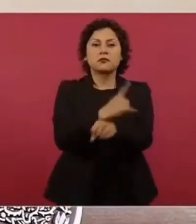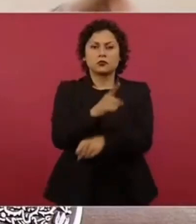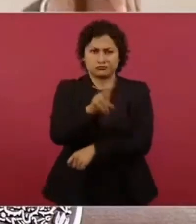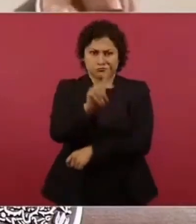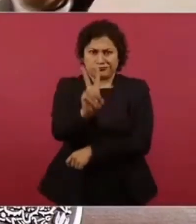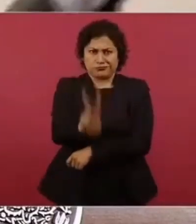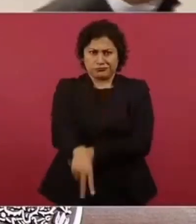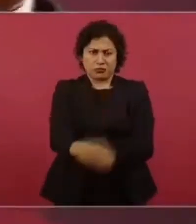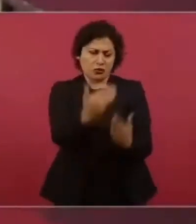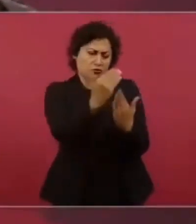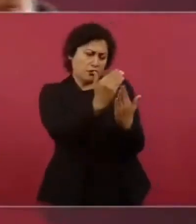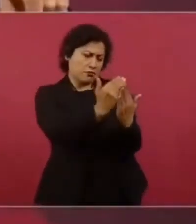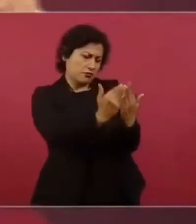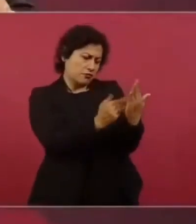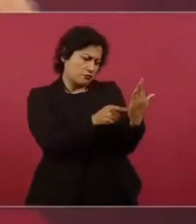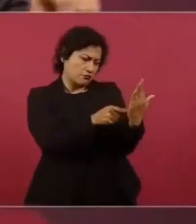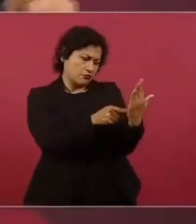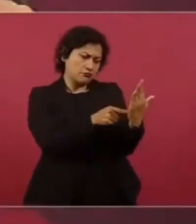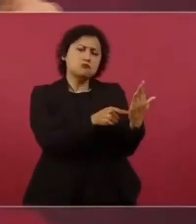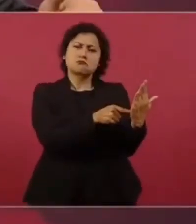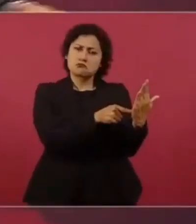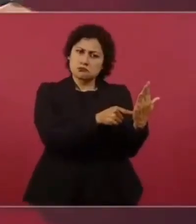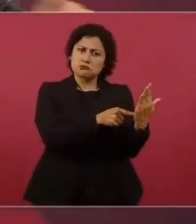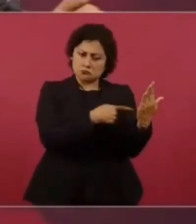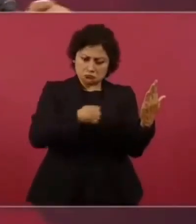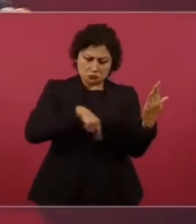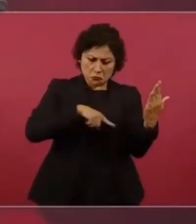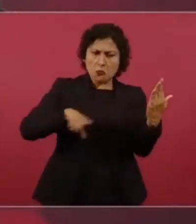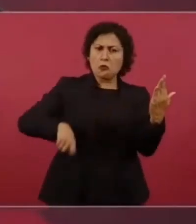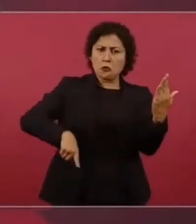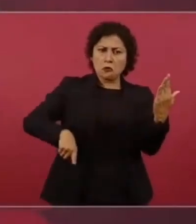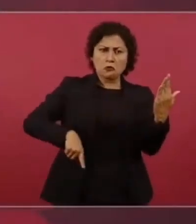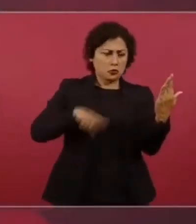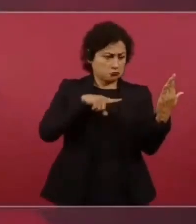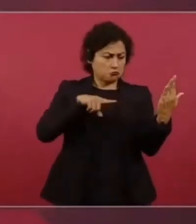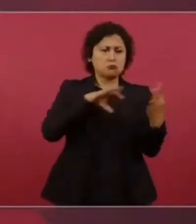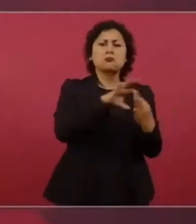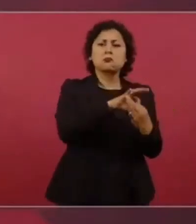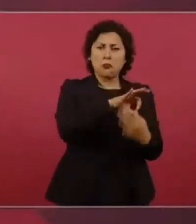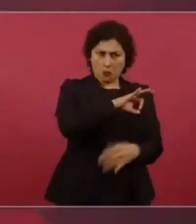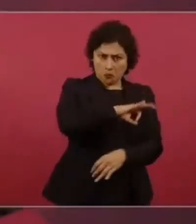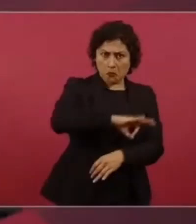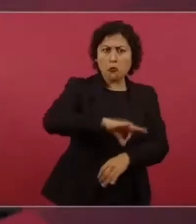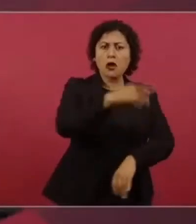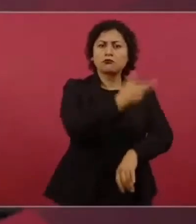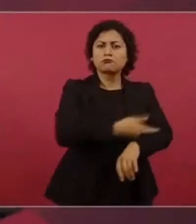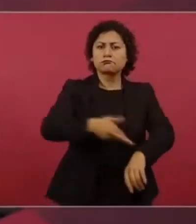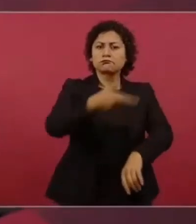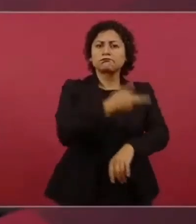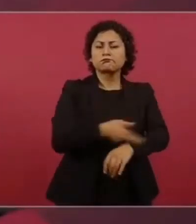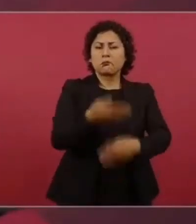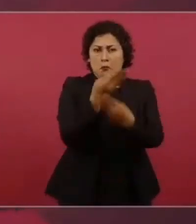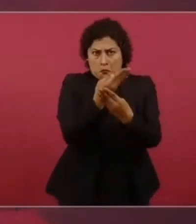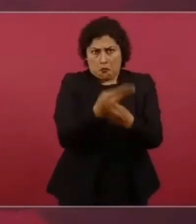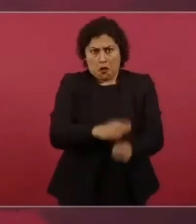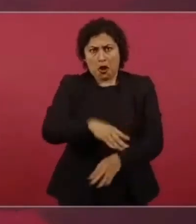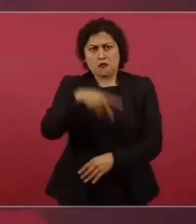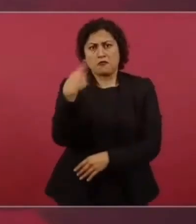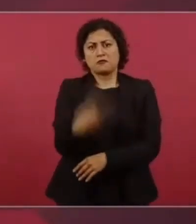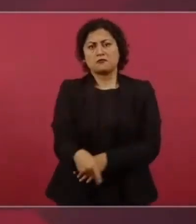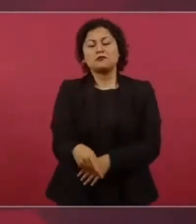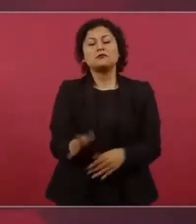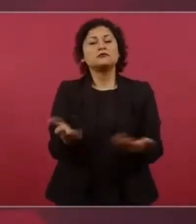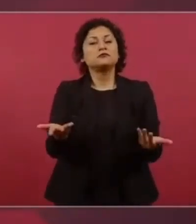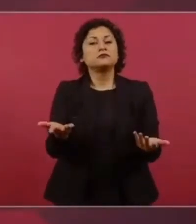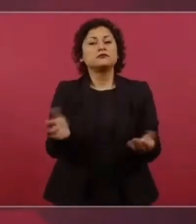Ya todas las operaciones se hacen